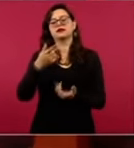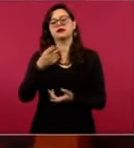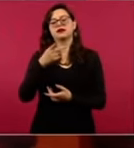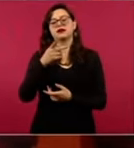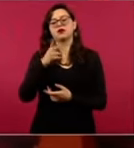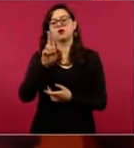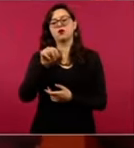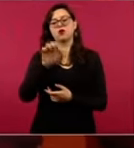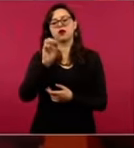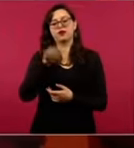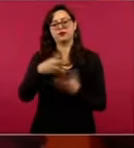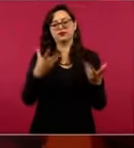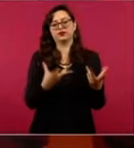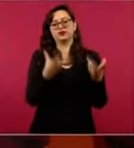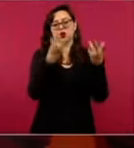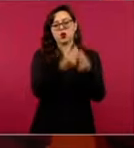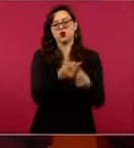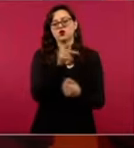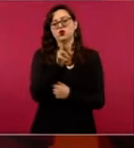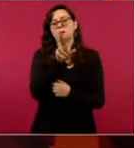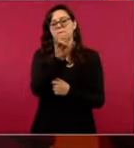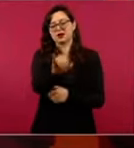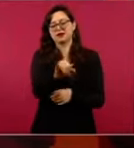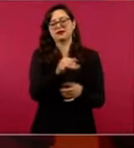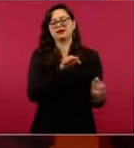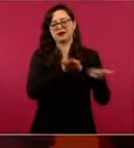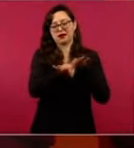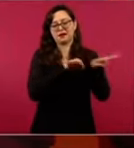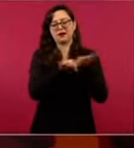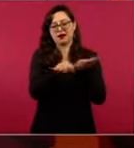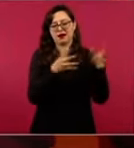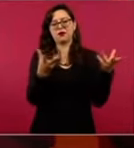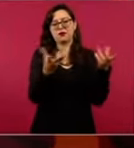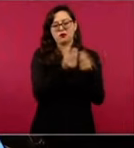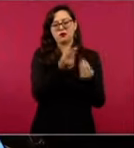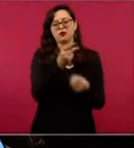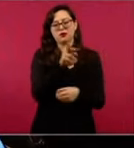Fue de matraquero del PRI.